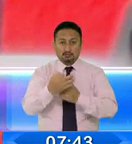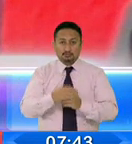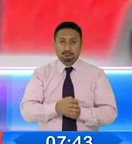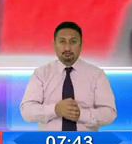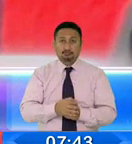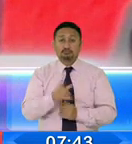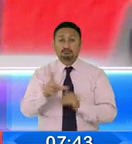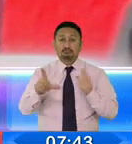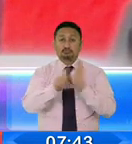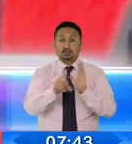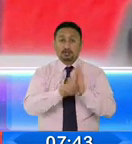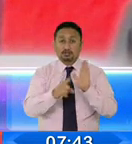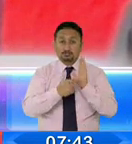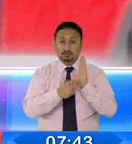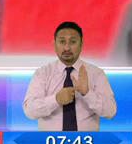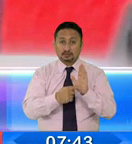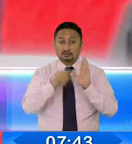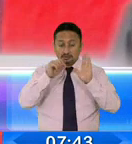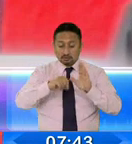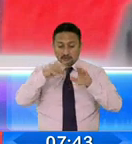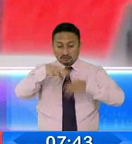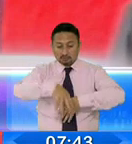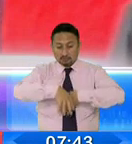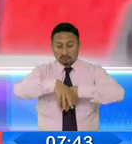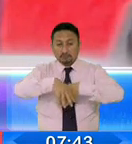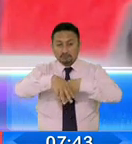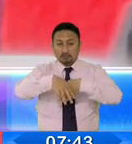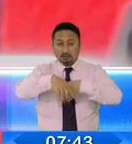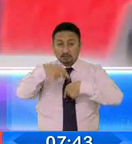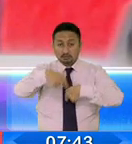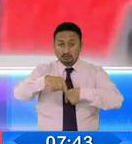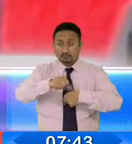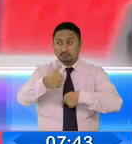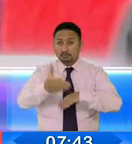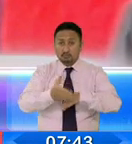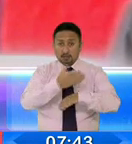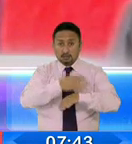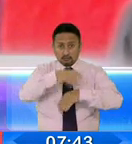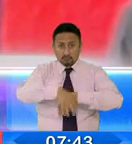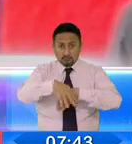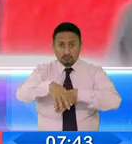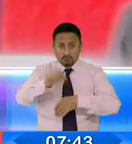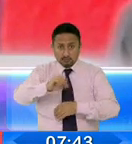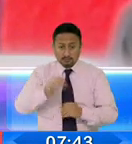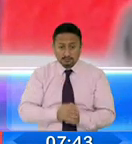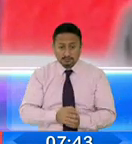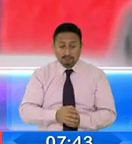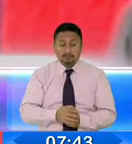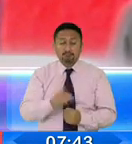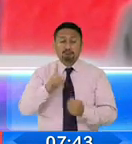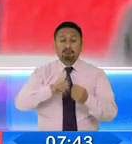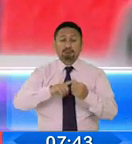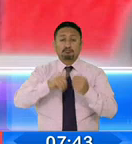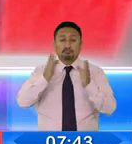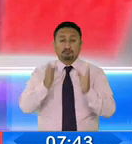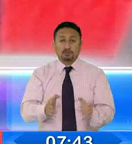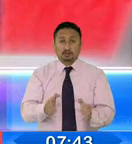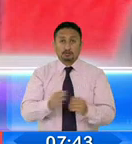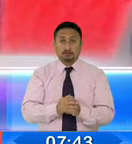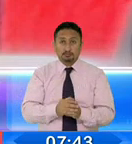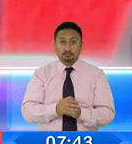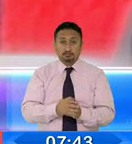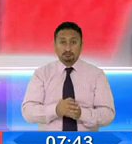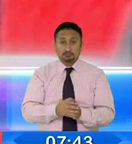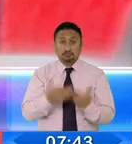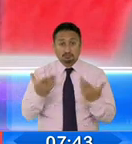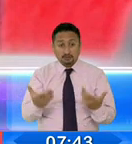legal, con movilizaciones, como hemos hecho los otros días. El pueblo de Quito estuvo, bueno, no el pueblo en